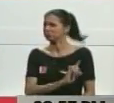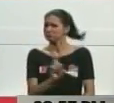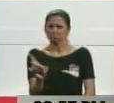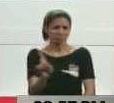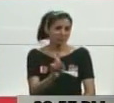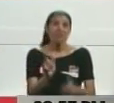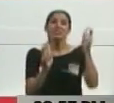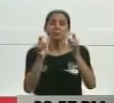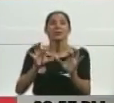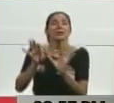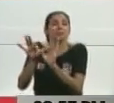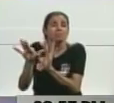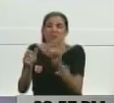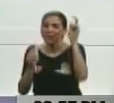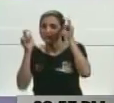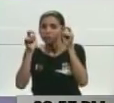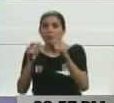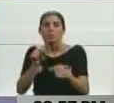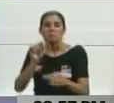Chavista no habla mal de Chávez.